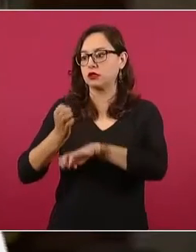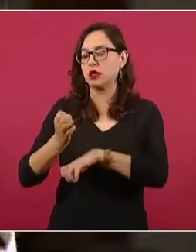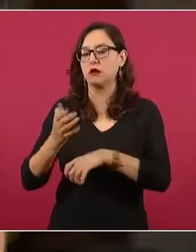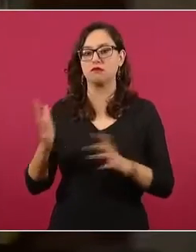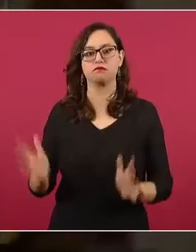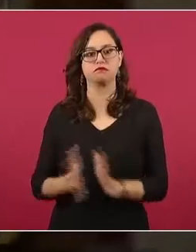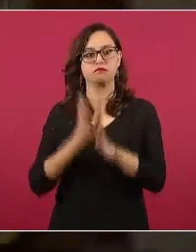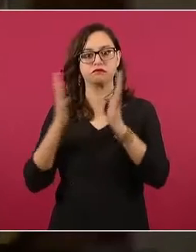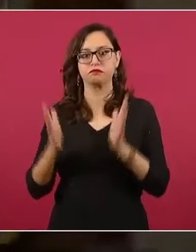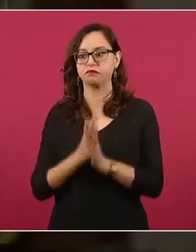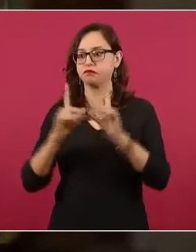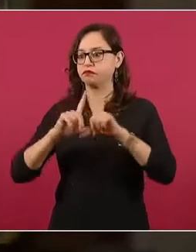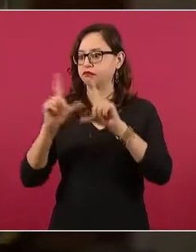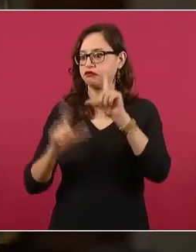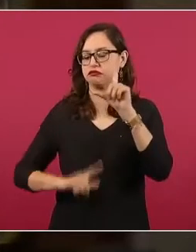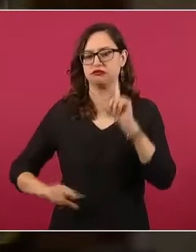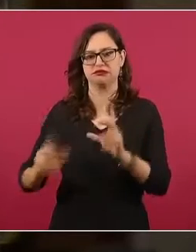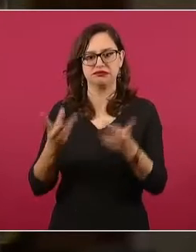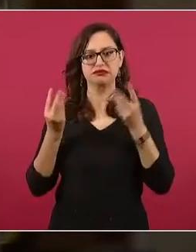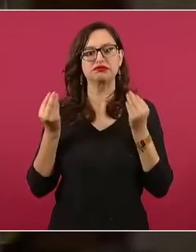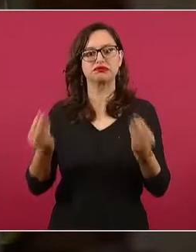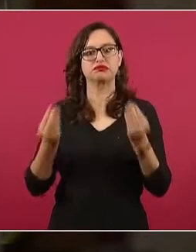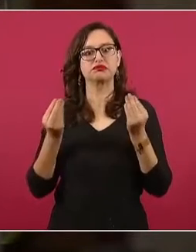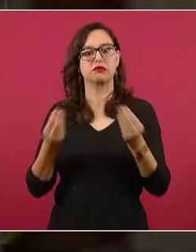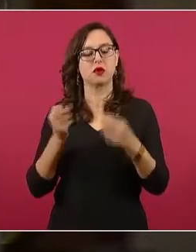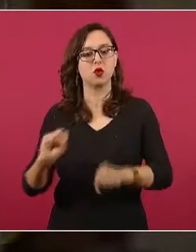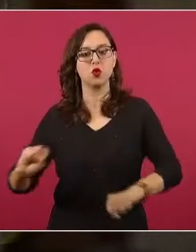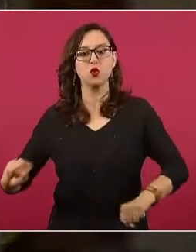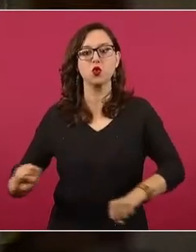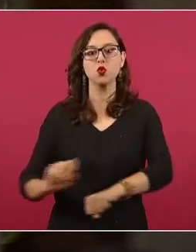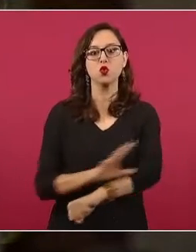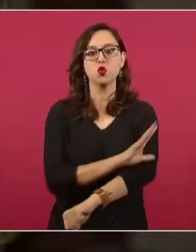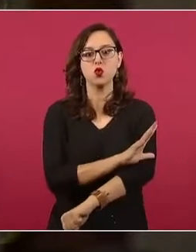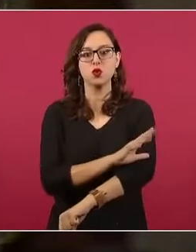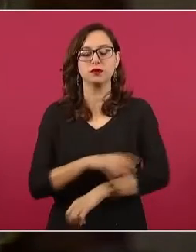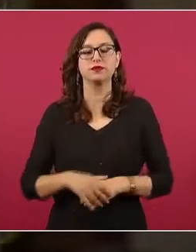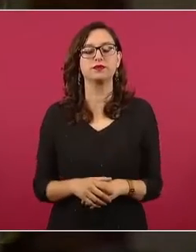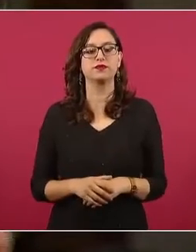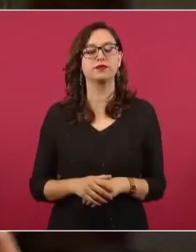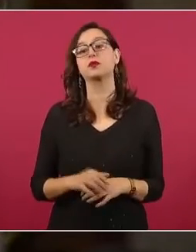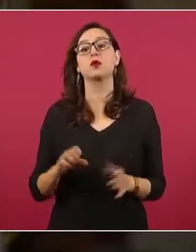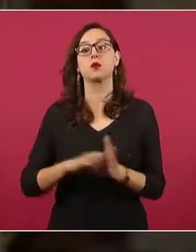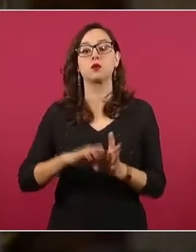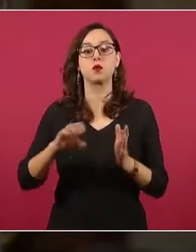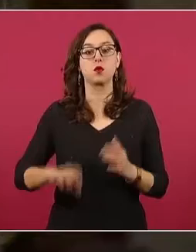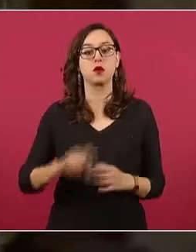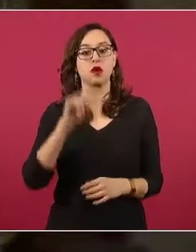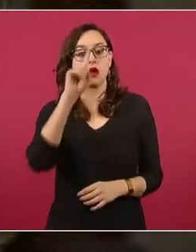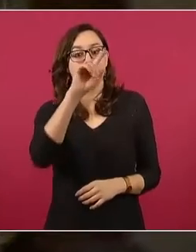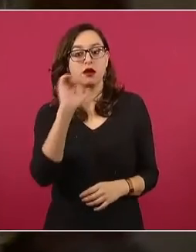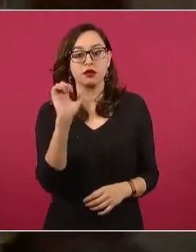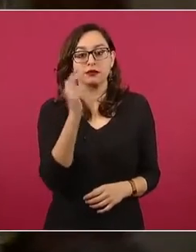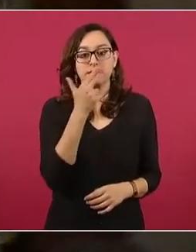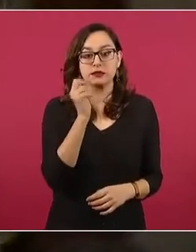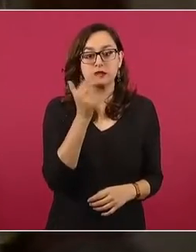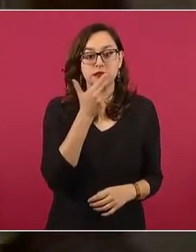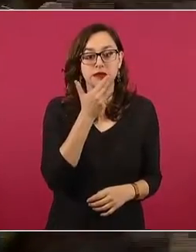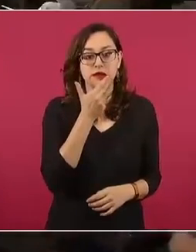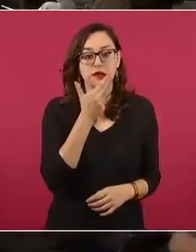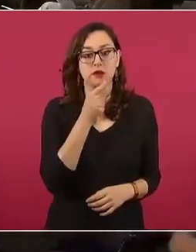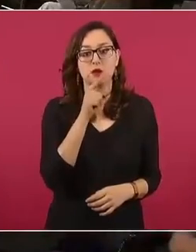inclusive en el país. Por ejemplo, en Chihuahua es famoso el